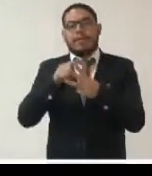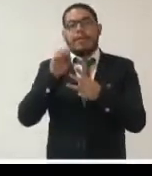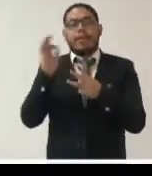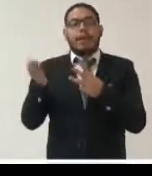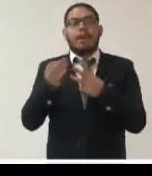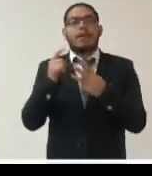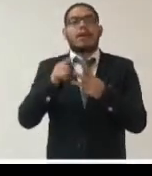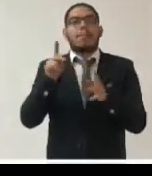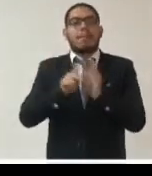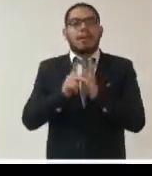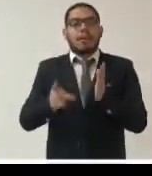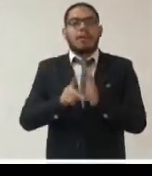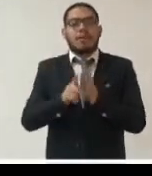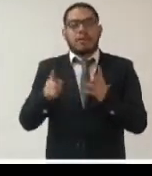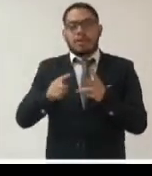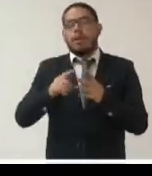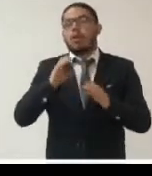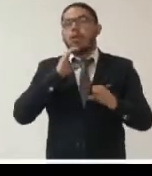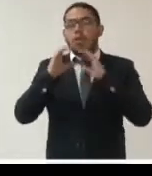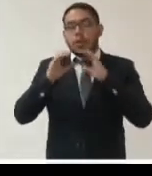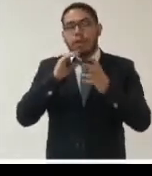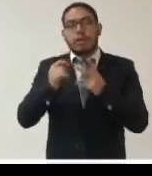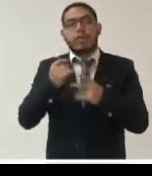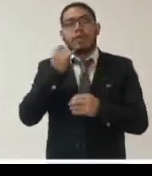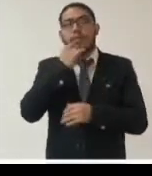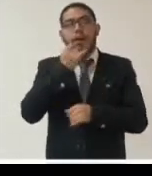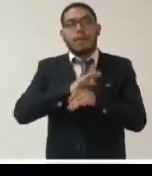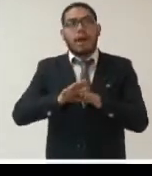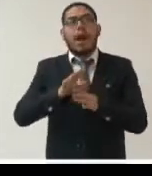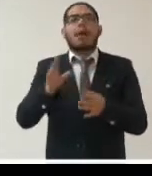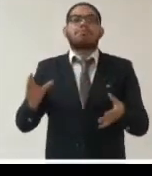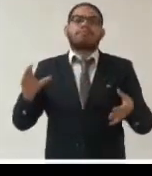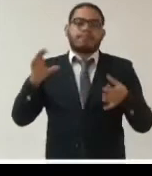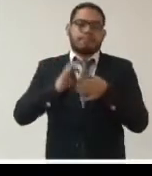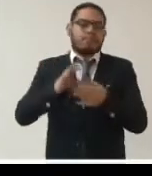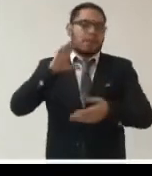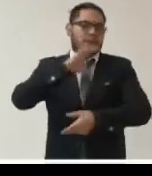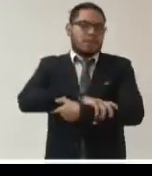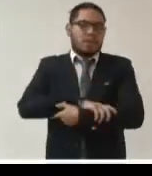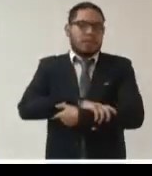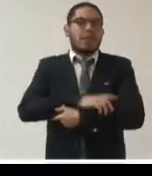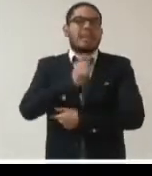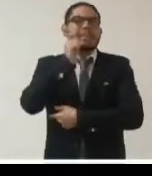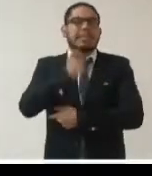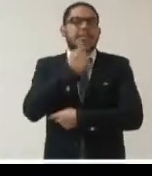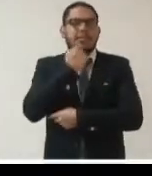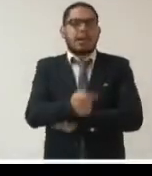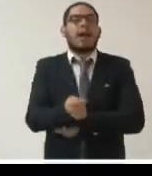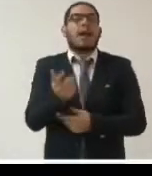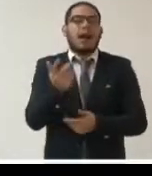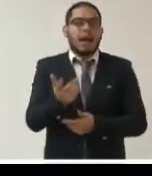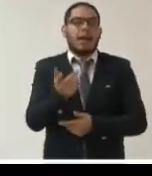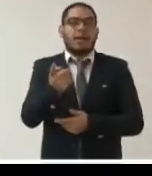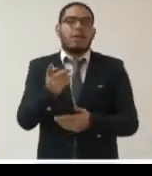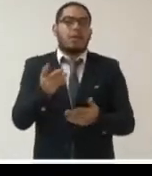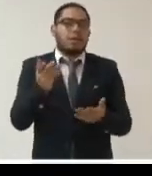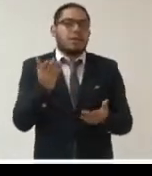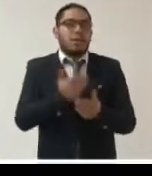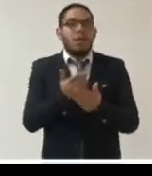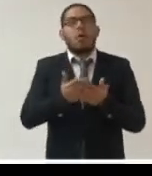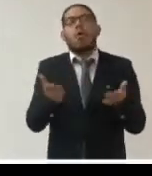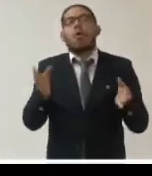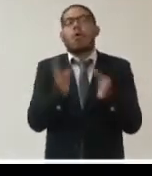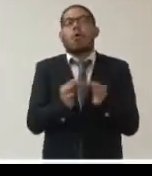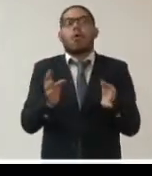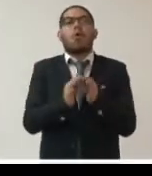Periodistas y la Asociación de Medios de Información se han adherido al pacto esto quiere decir hemos preparado también un decálogo de cómo